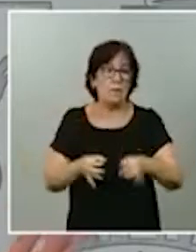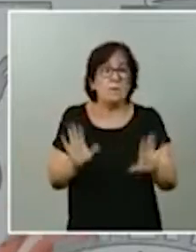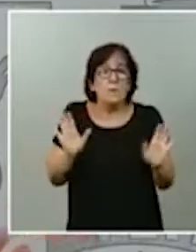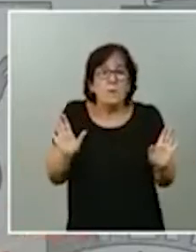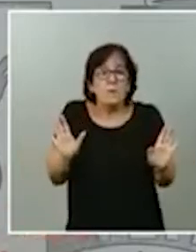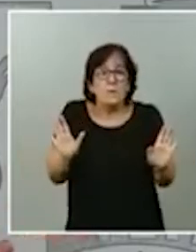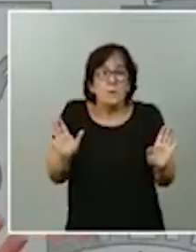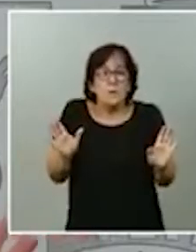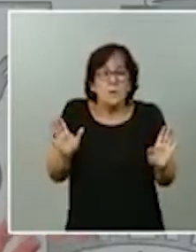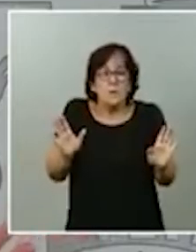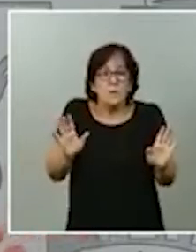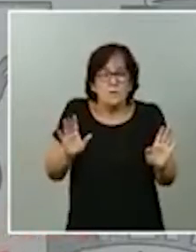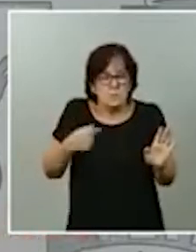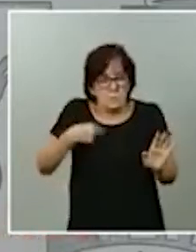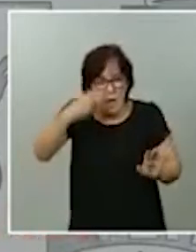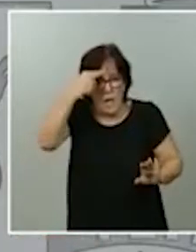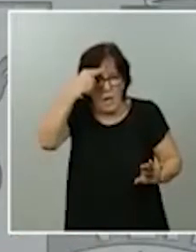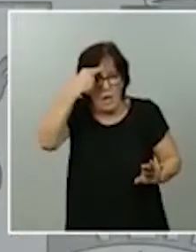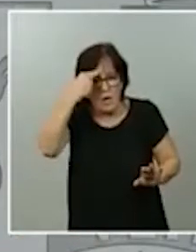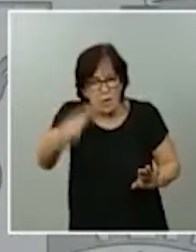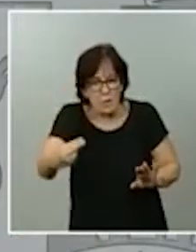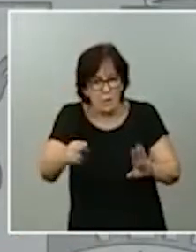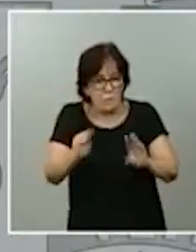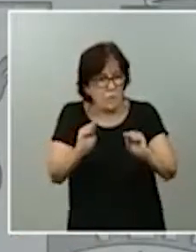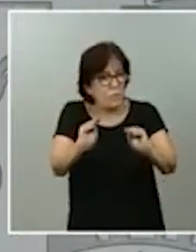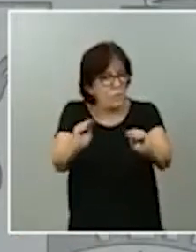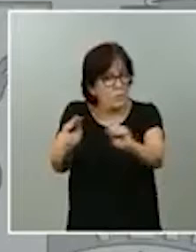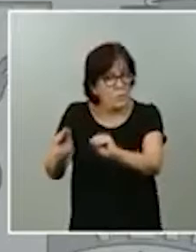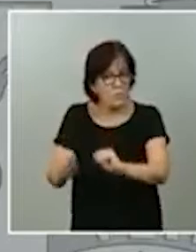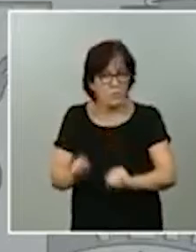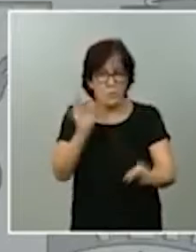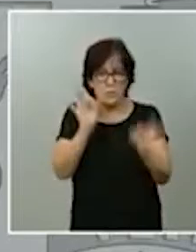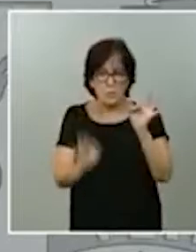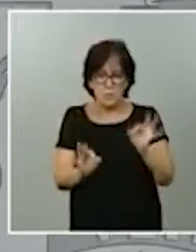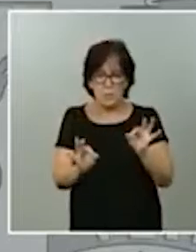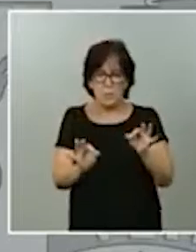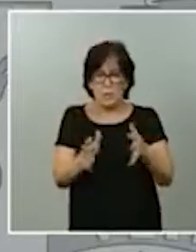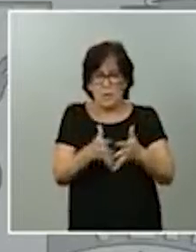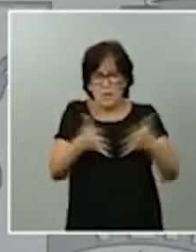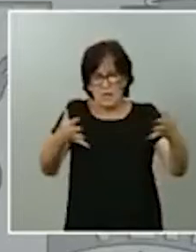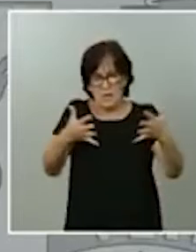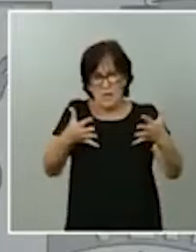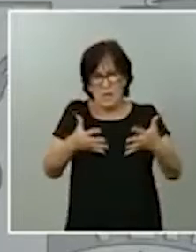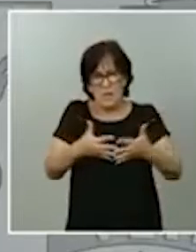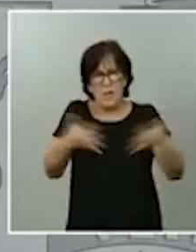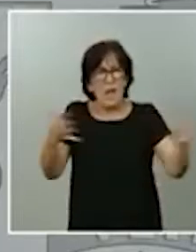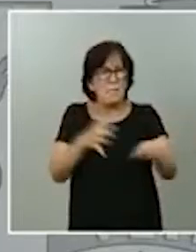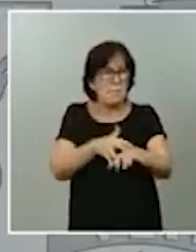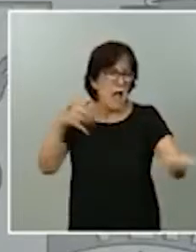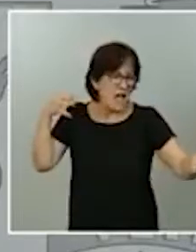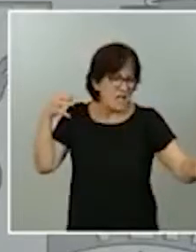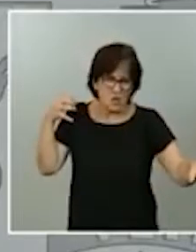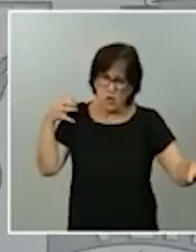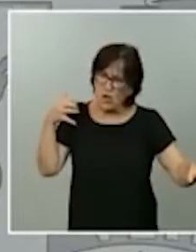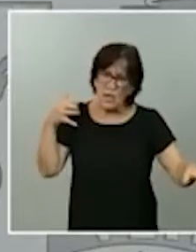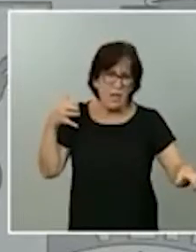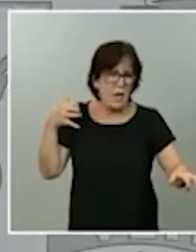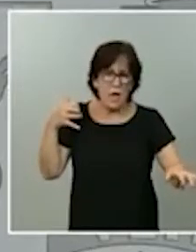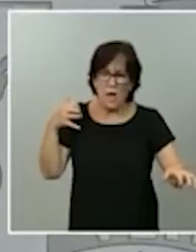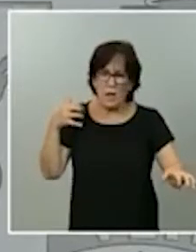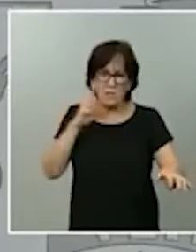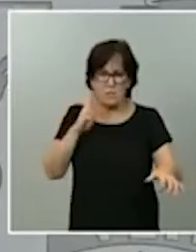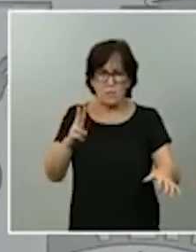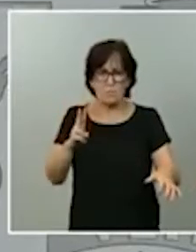total respeto a la independencia del Poder Judicial, en su amplísima mayoría, amplísima mayoría, está